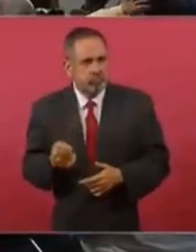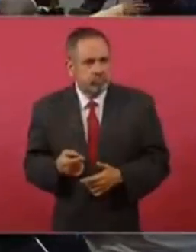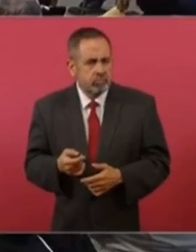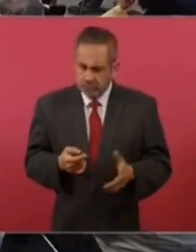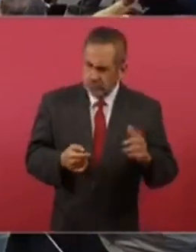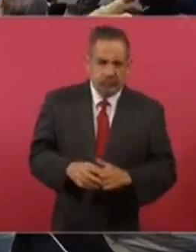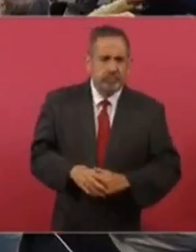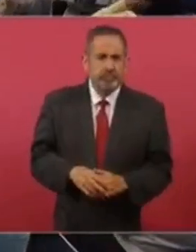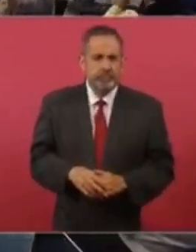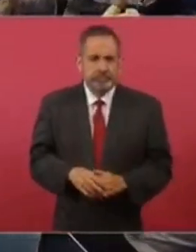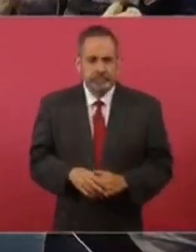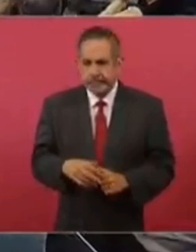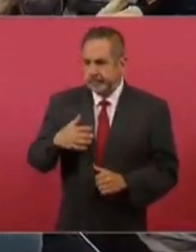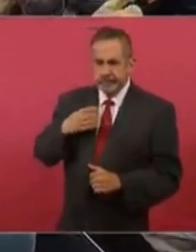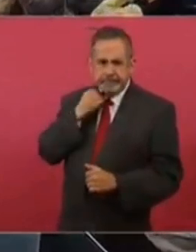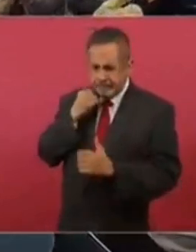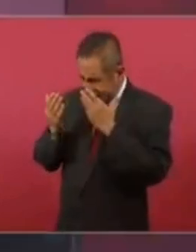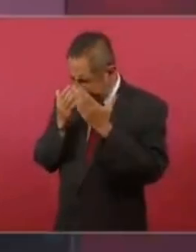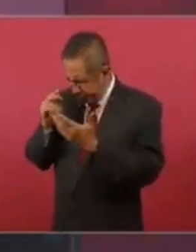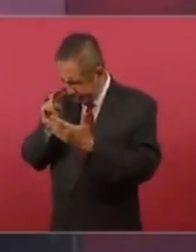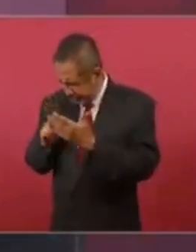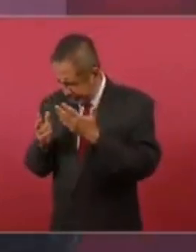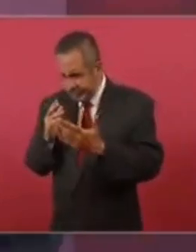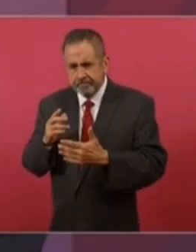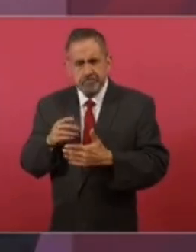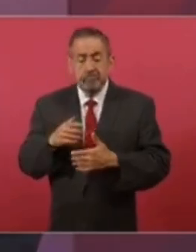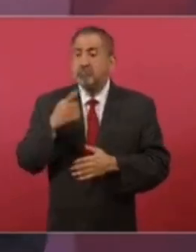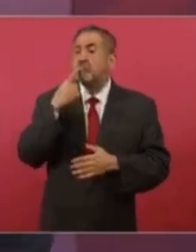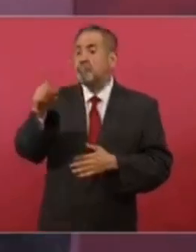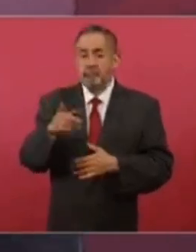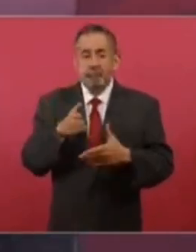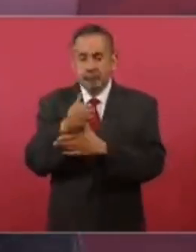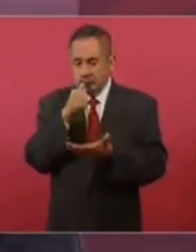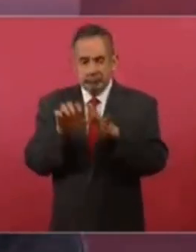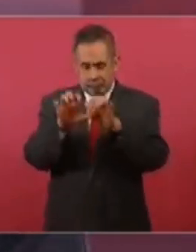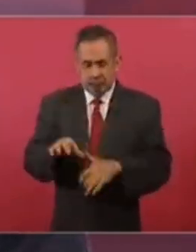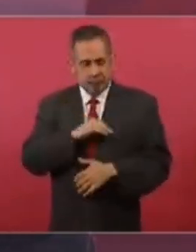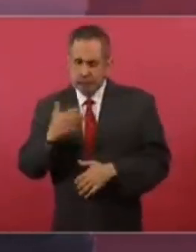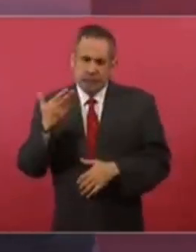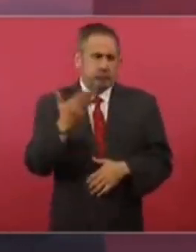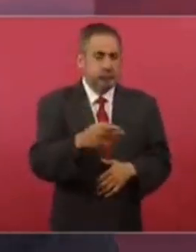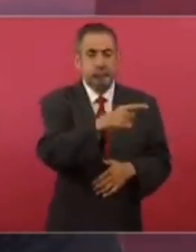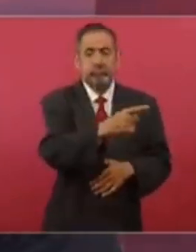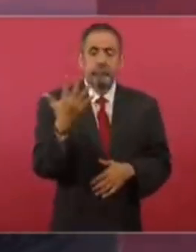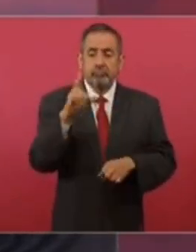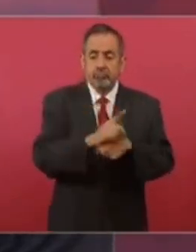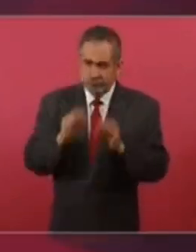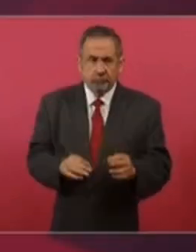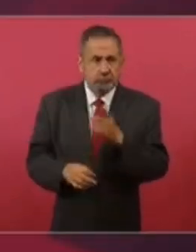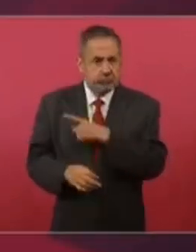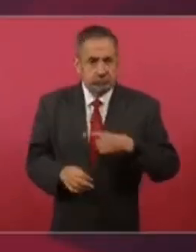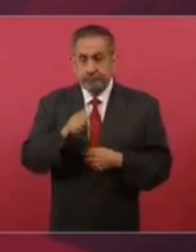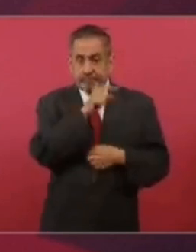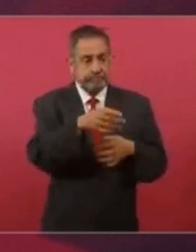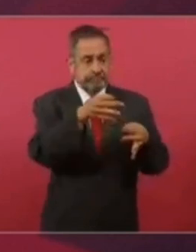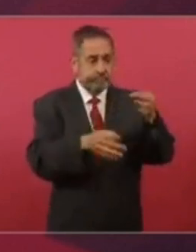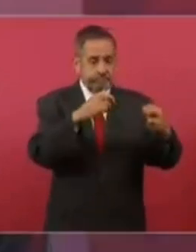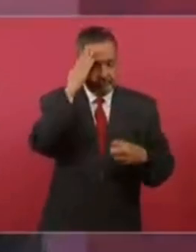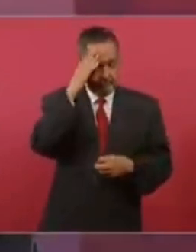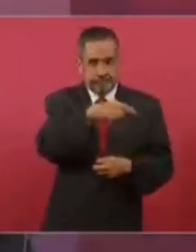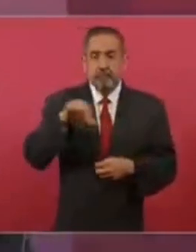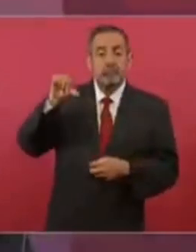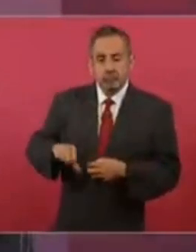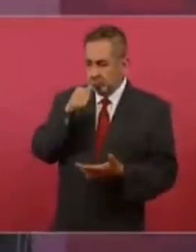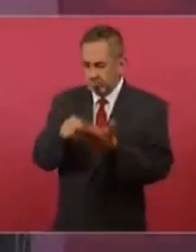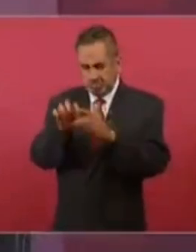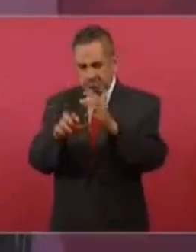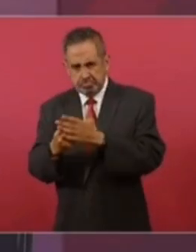Y ya lo estudiaron los abogados y procede a hacer el escrito y en cinco días me tienen que dar una respuesta. Los ministros de la Corte